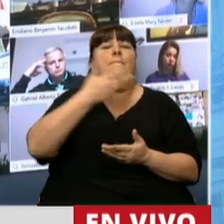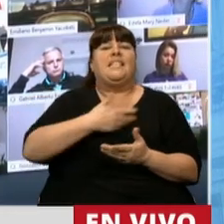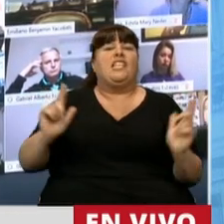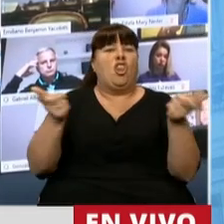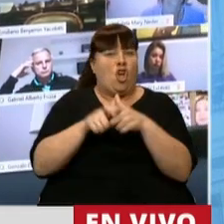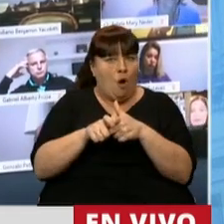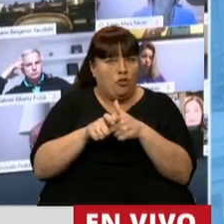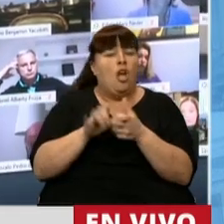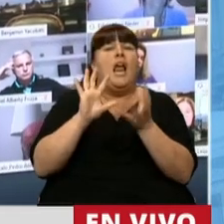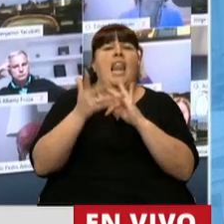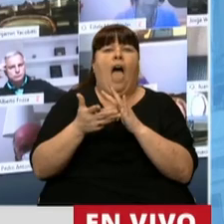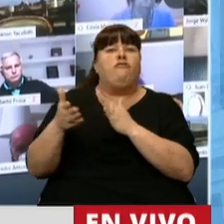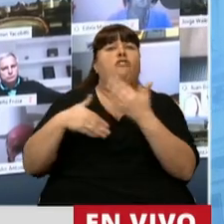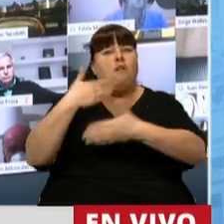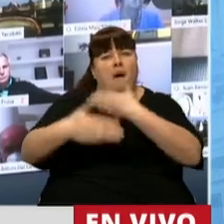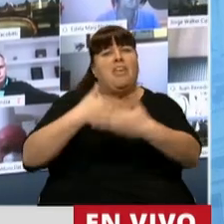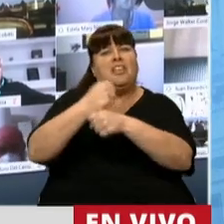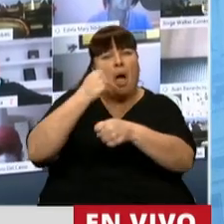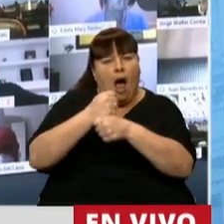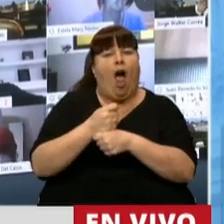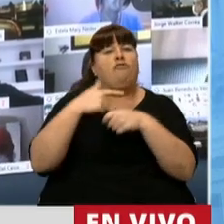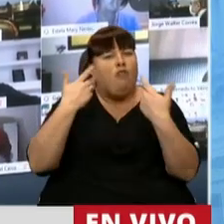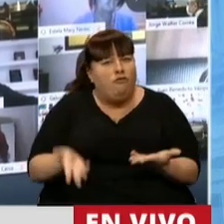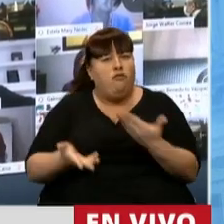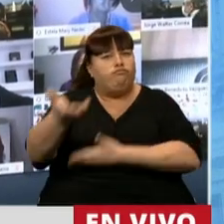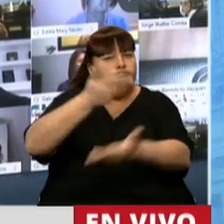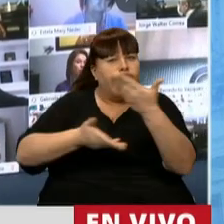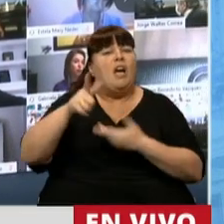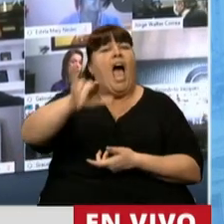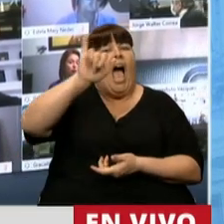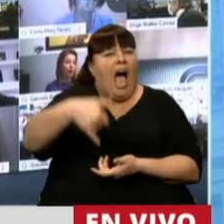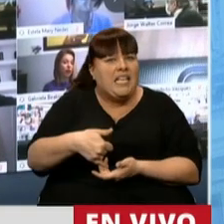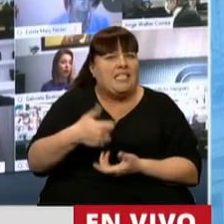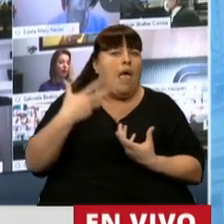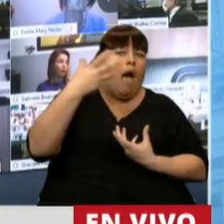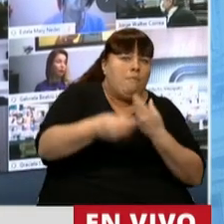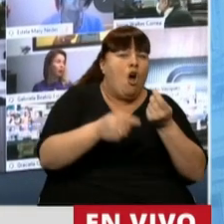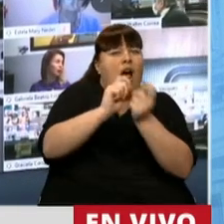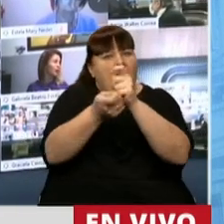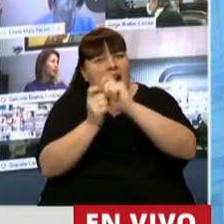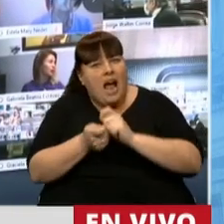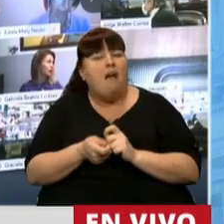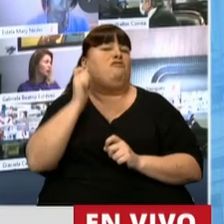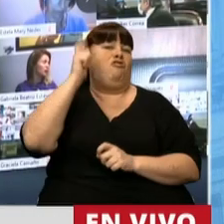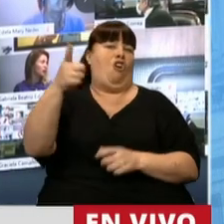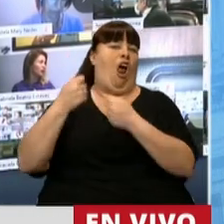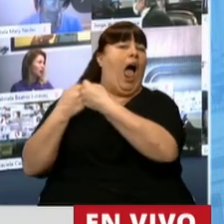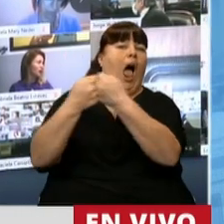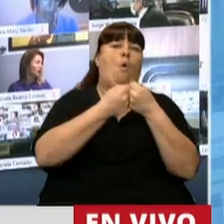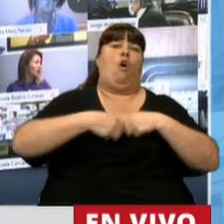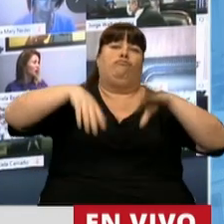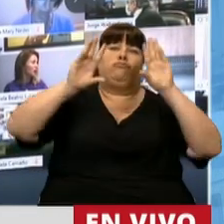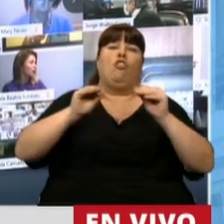la Comisión, por la forma en que condujo este trabajo y la predisposición para aceptar los aportes y cambios que permitieron lograr un